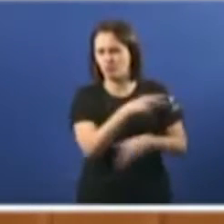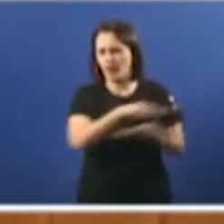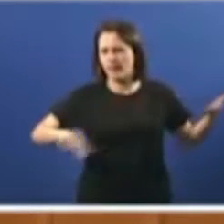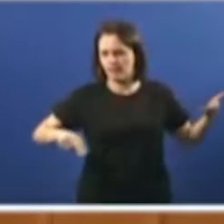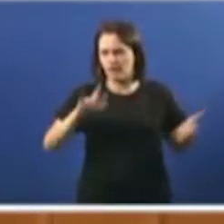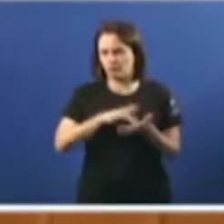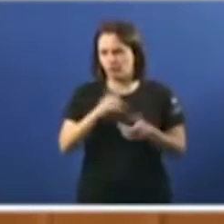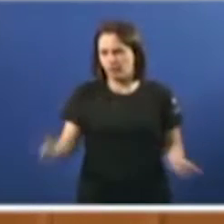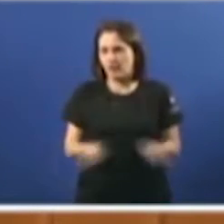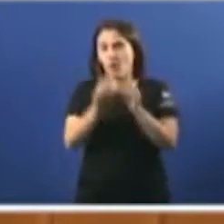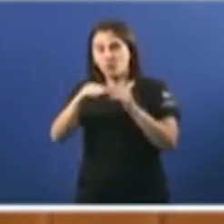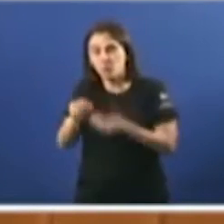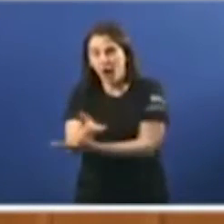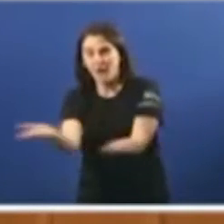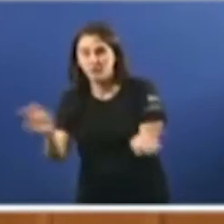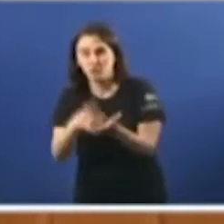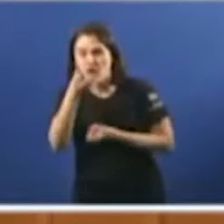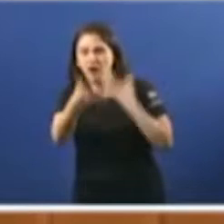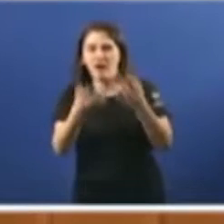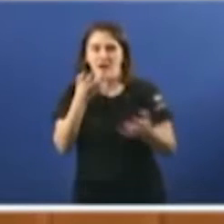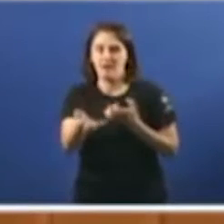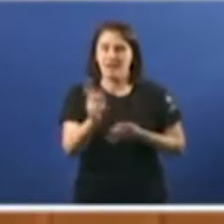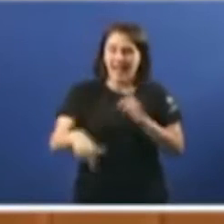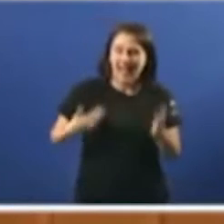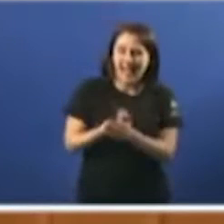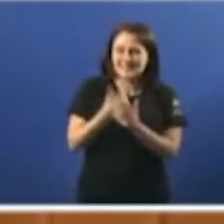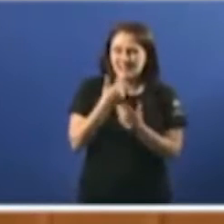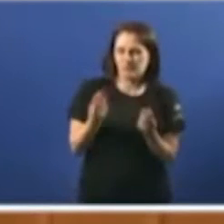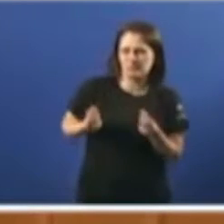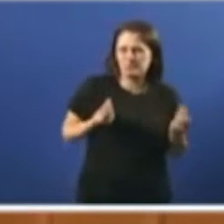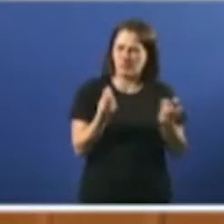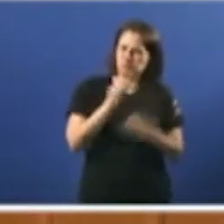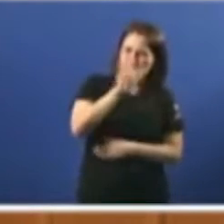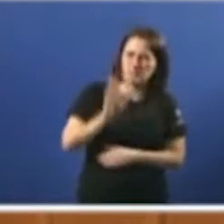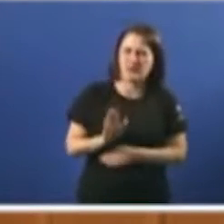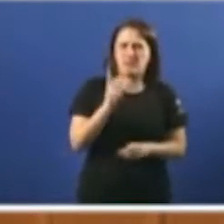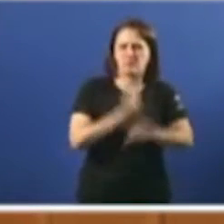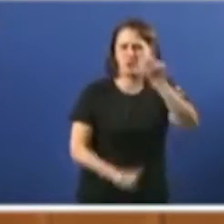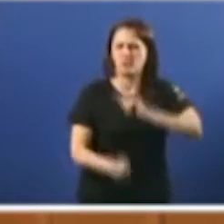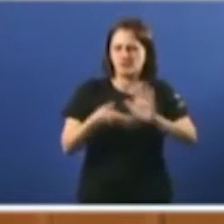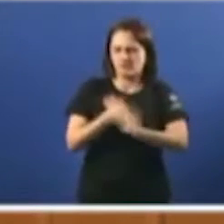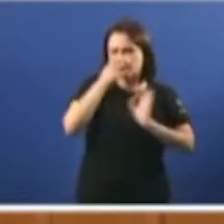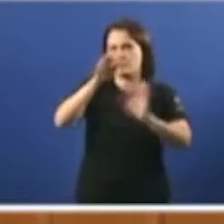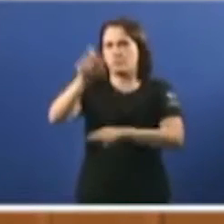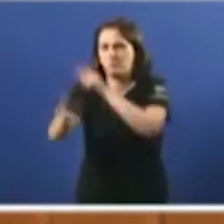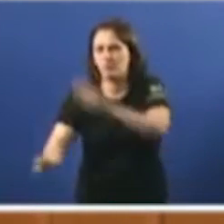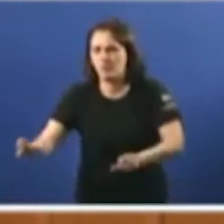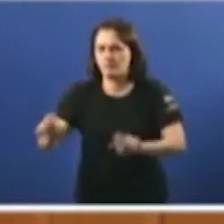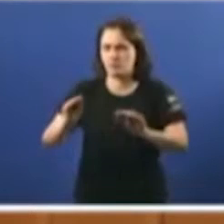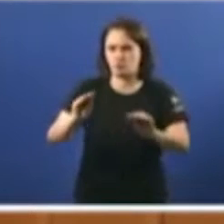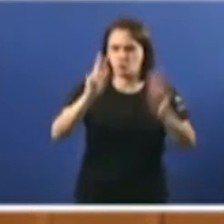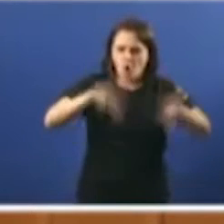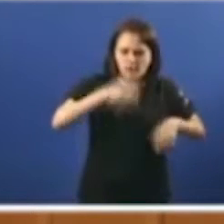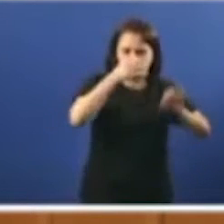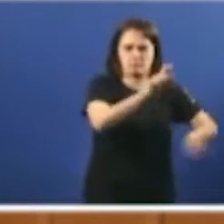queixas por parte das súas usuarias, trasladando en moitos casos incluso a sensación de que os problemas son máis responsabilidade dos peticionarios que das